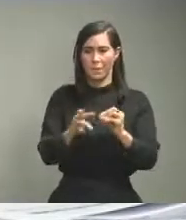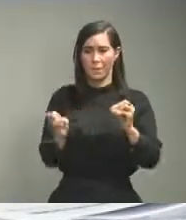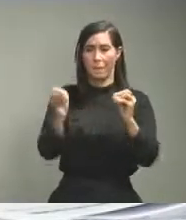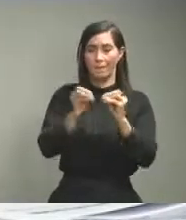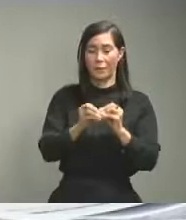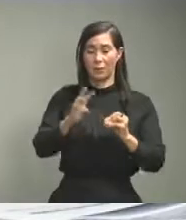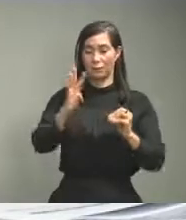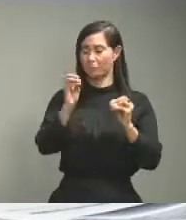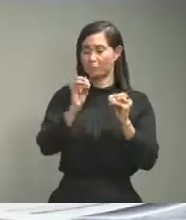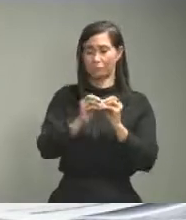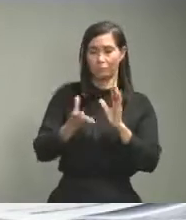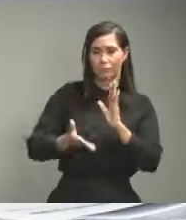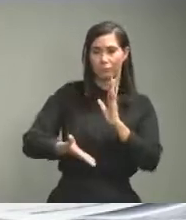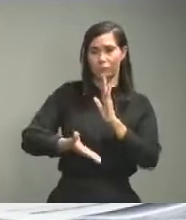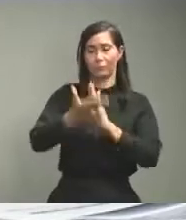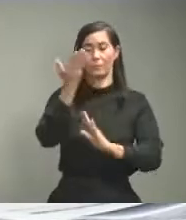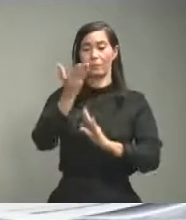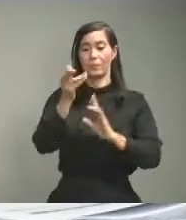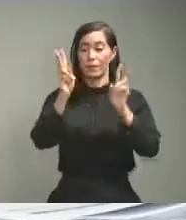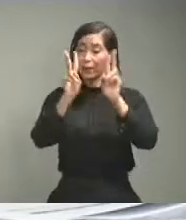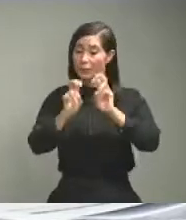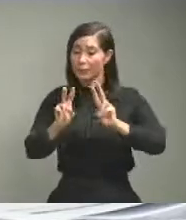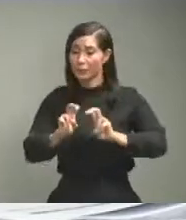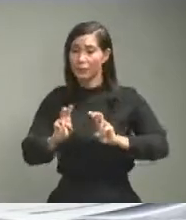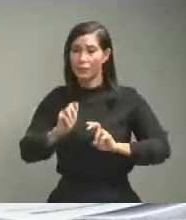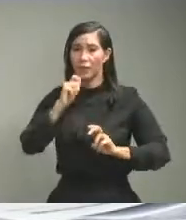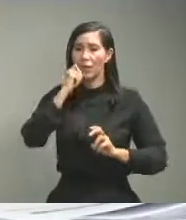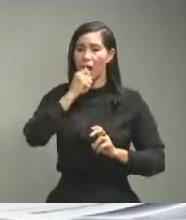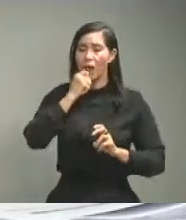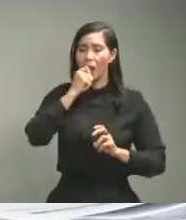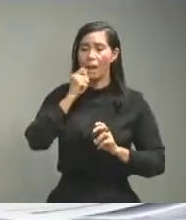operaciones y de pruebas que realiza.